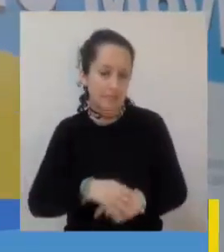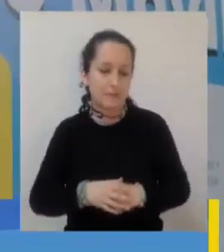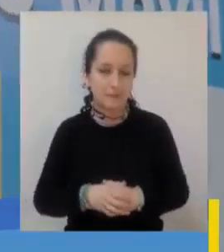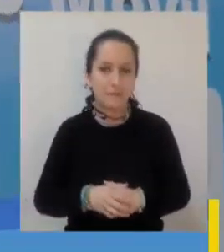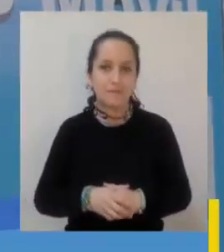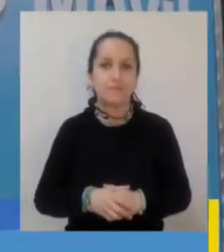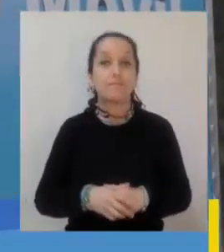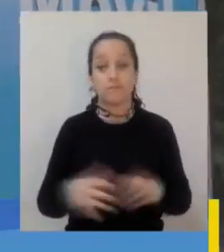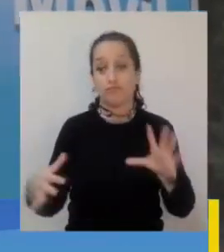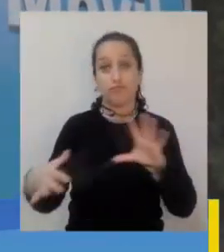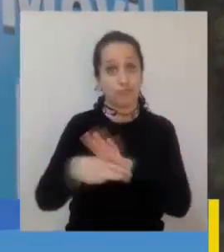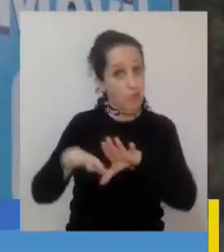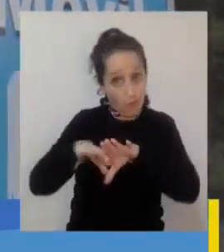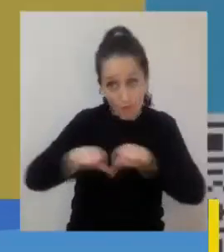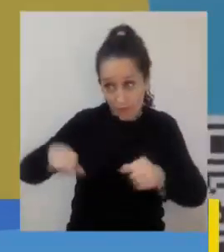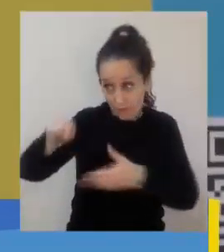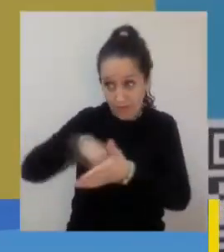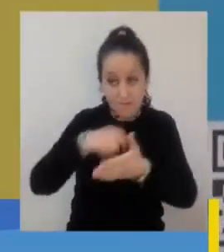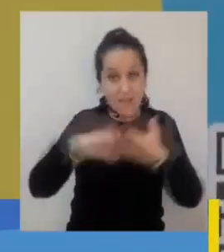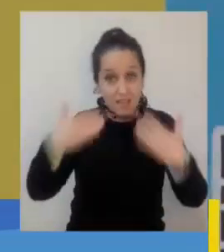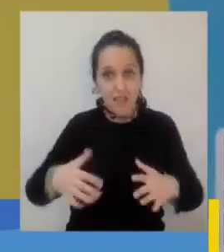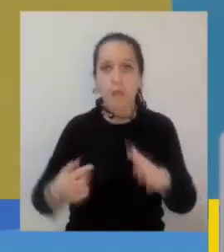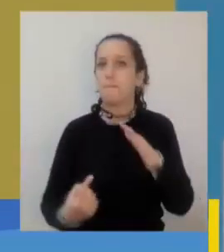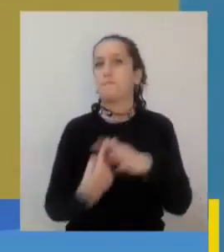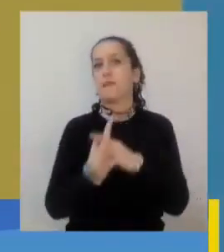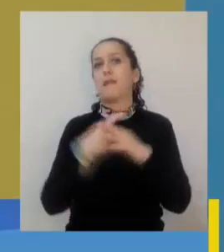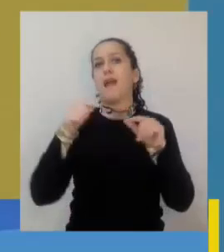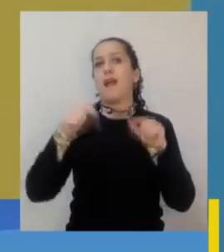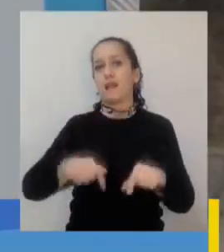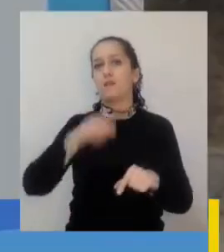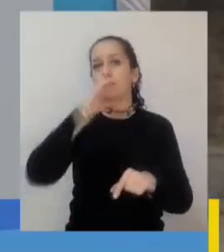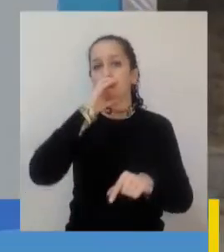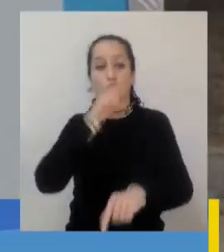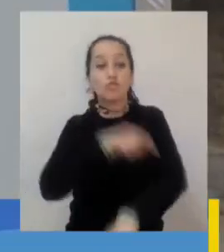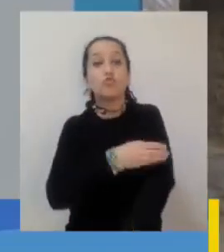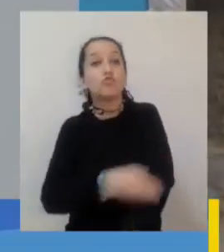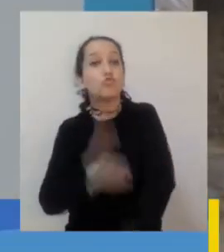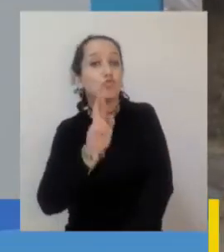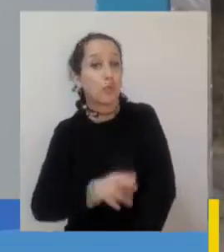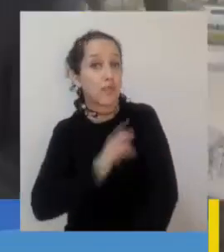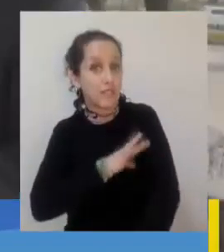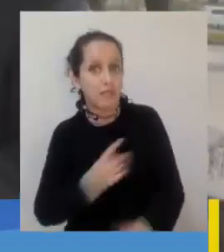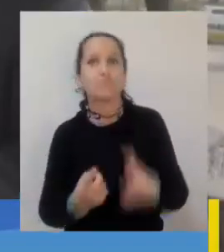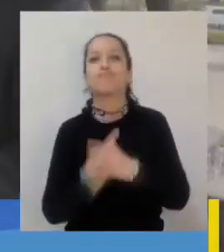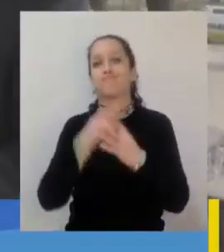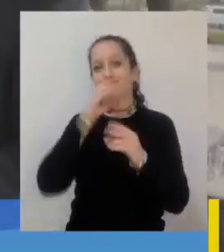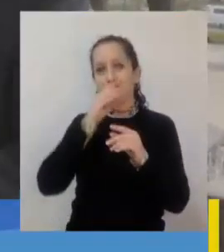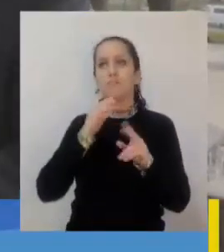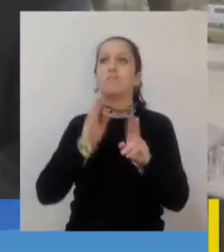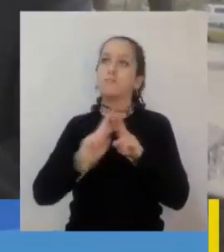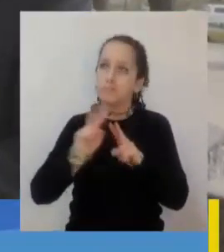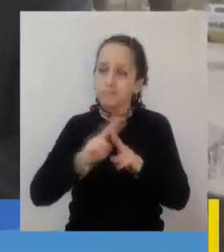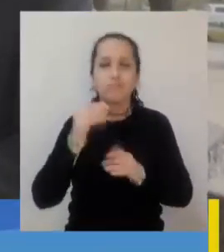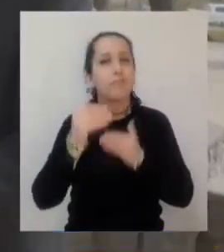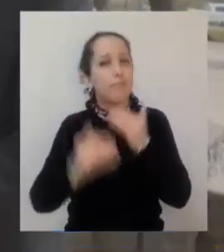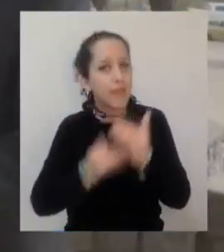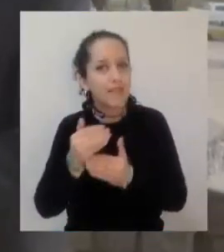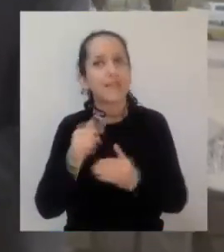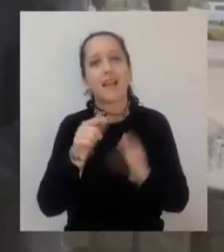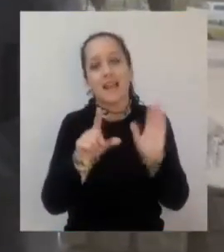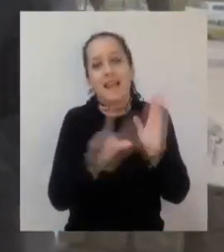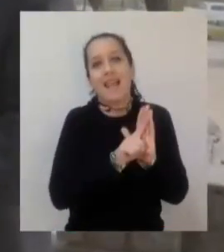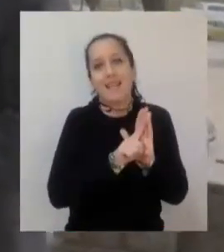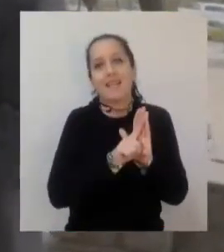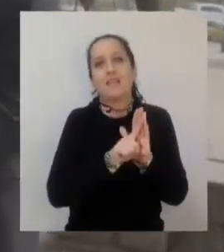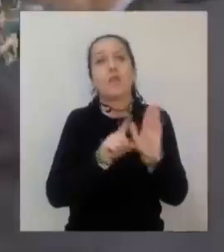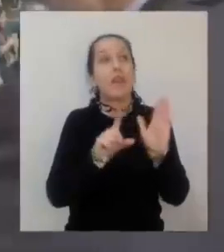manera y con este convenio Concepción se convierte en la primera comuna del sur de Chile en dar un paso clave para implementar la